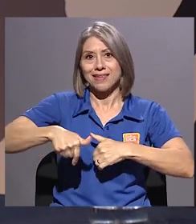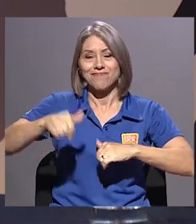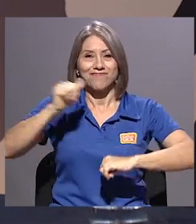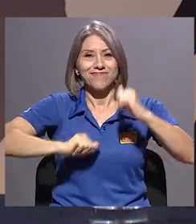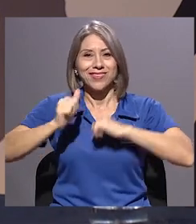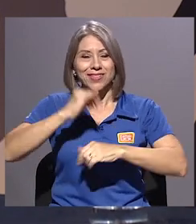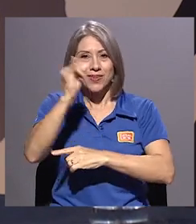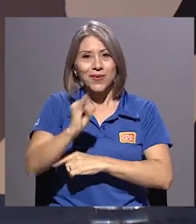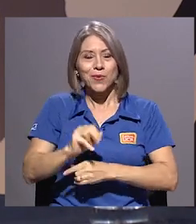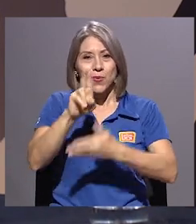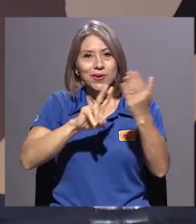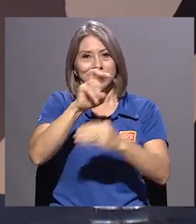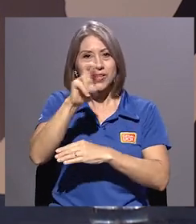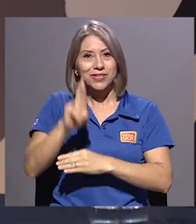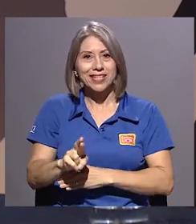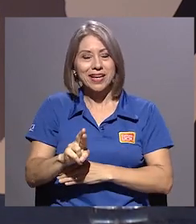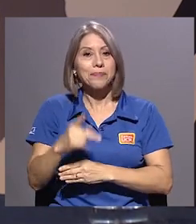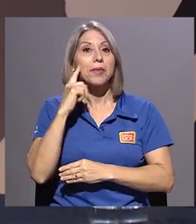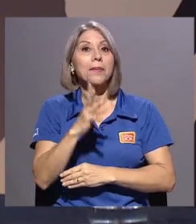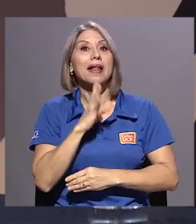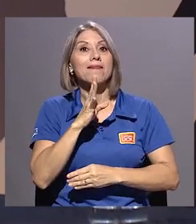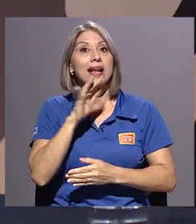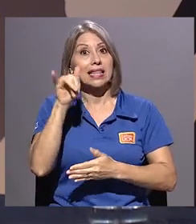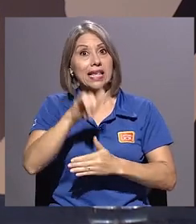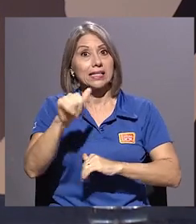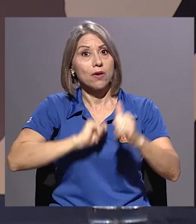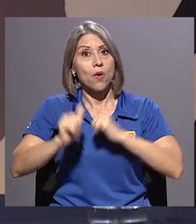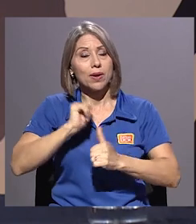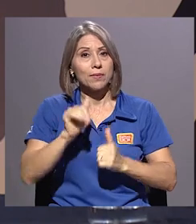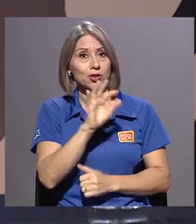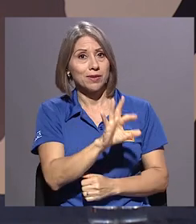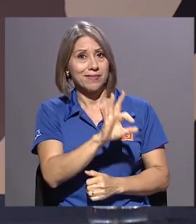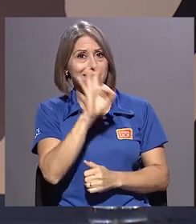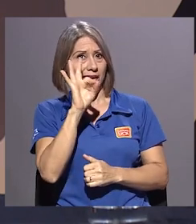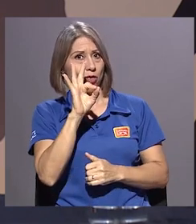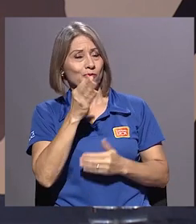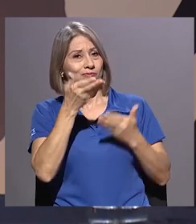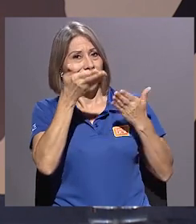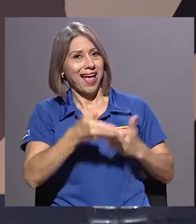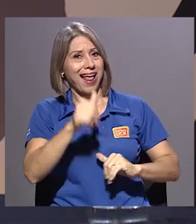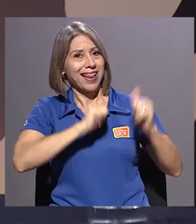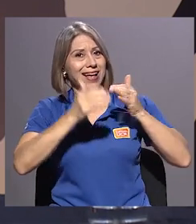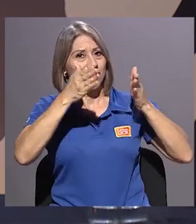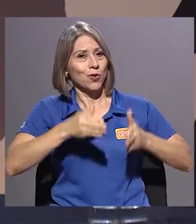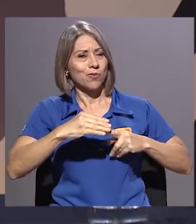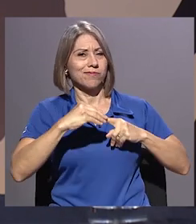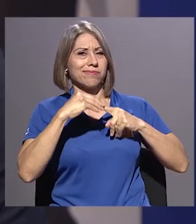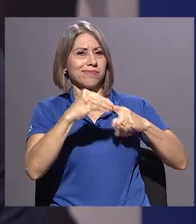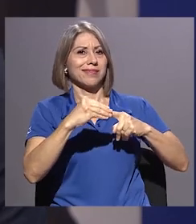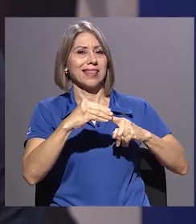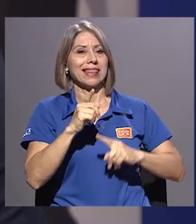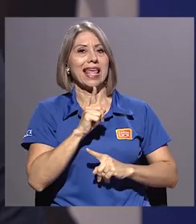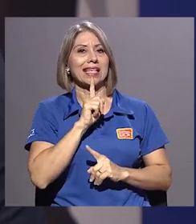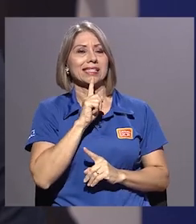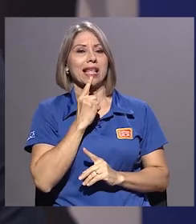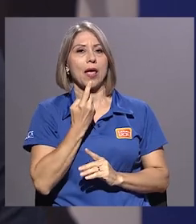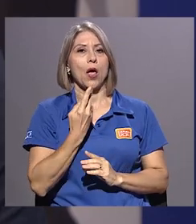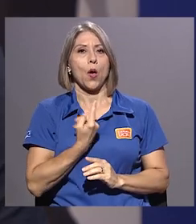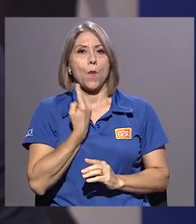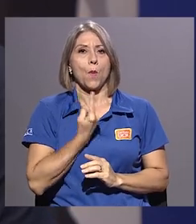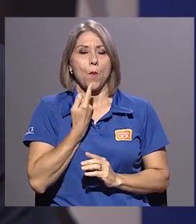Universidad de Costa Rica. Y para hablar de esta obra hemos invitado al actor protagonista de este monólogo, Fabián Sales.